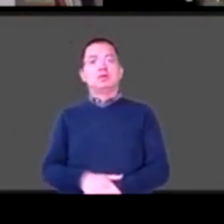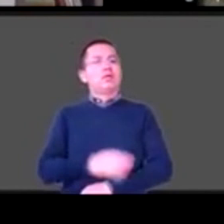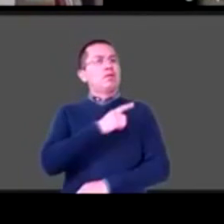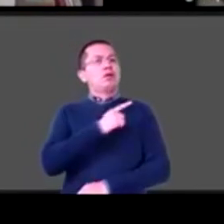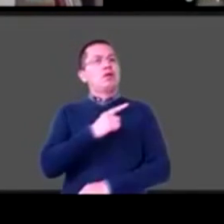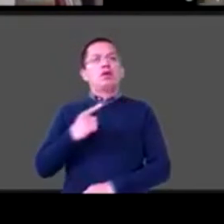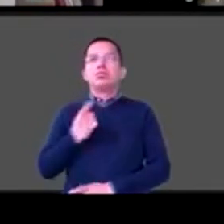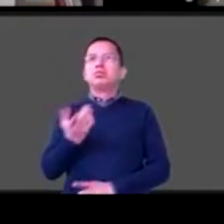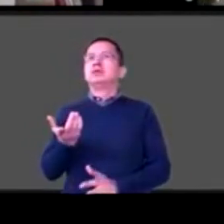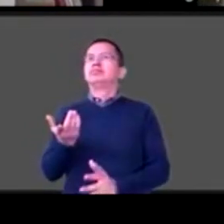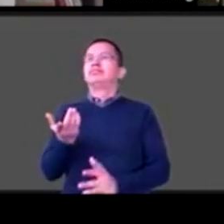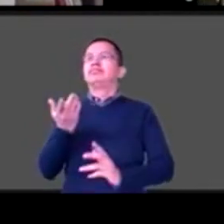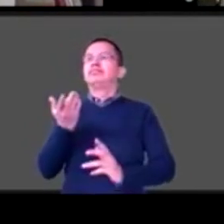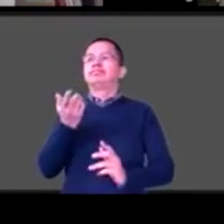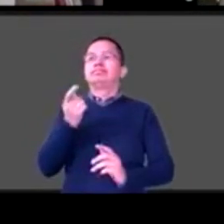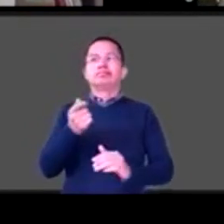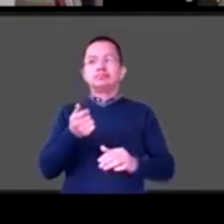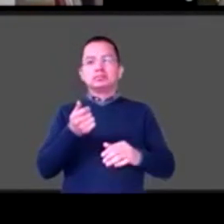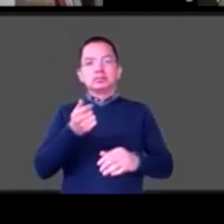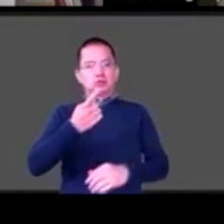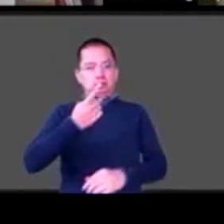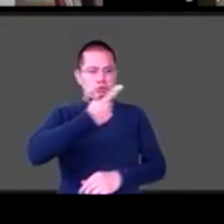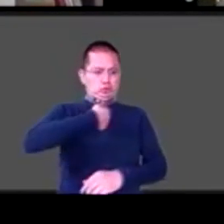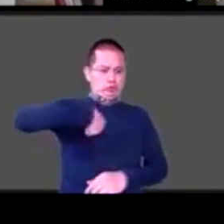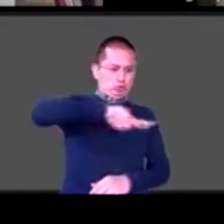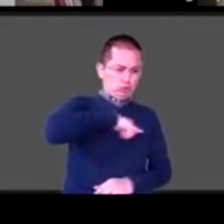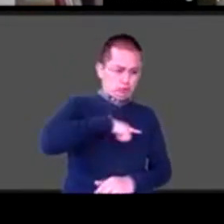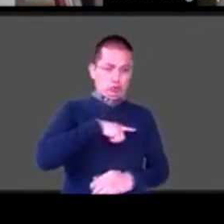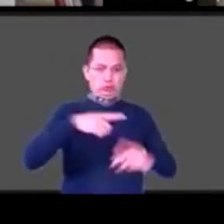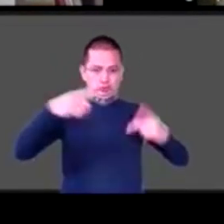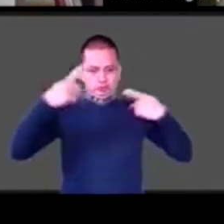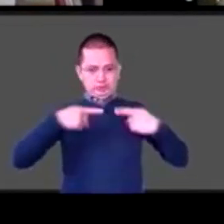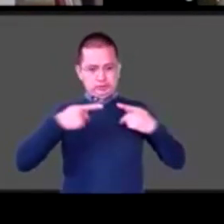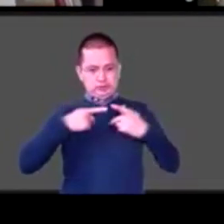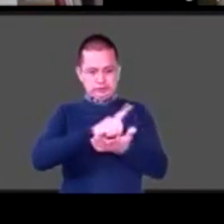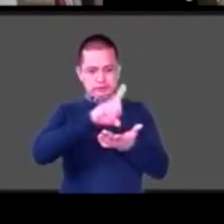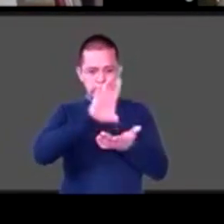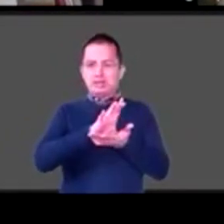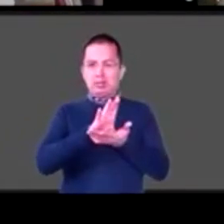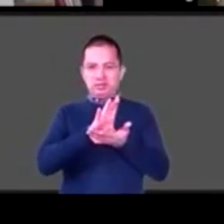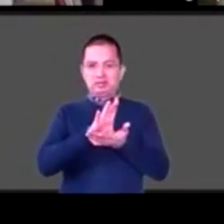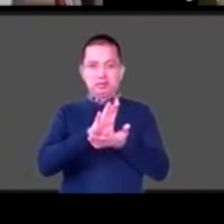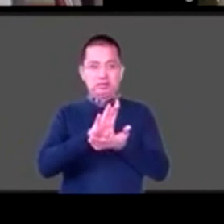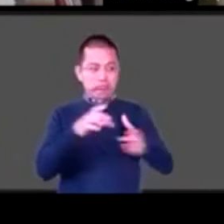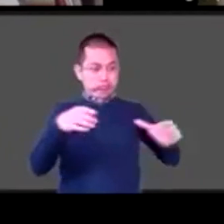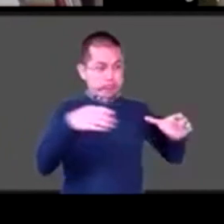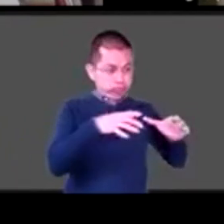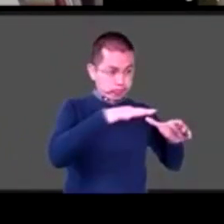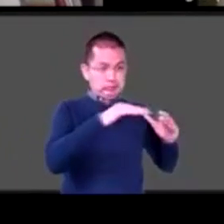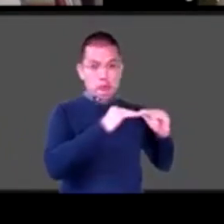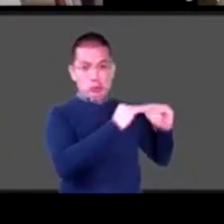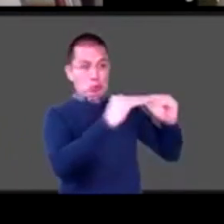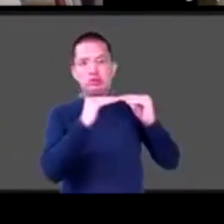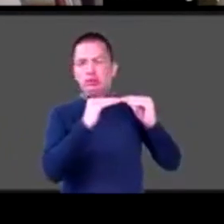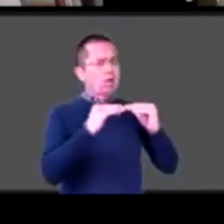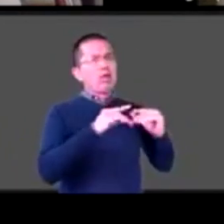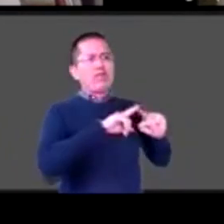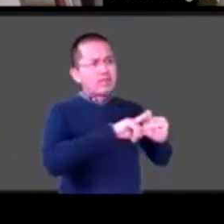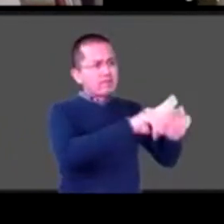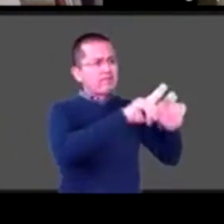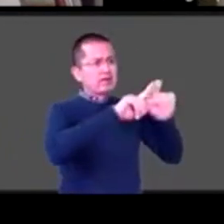diversidad que integramos las personas con discapacidad. Flavia ya lo comentaba,